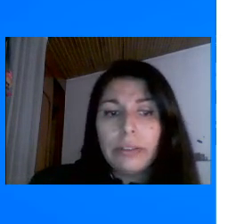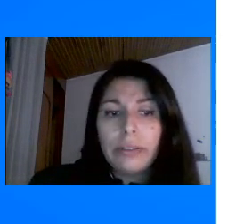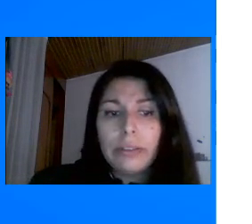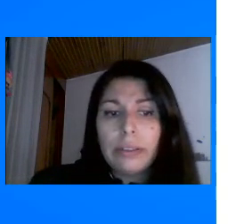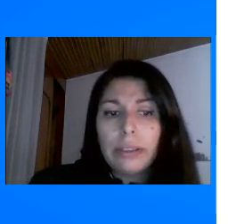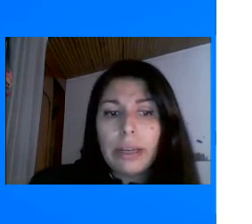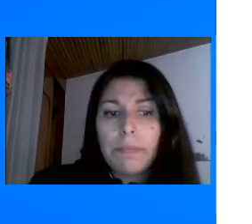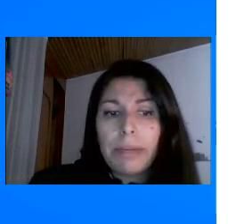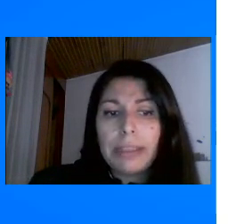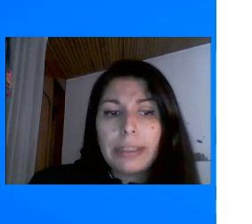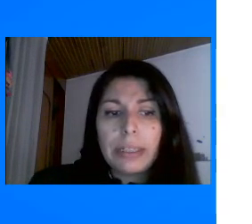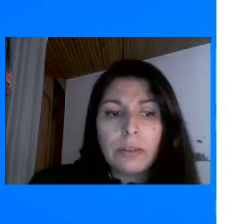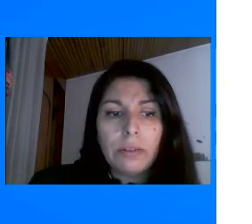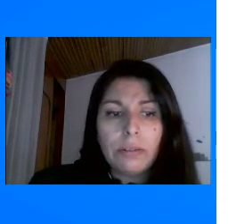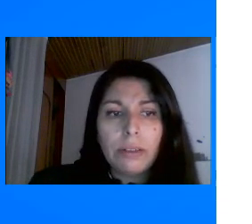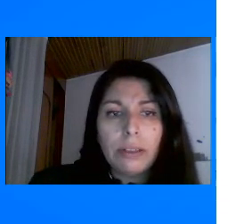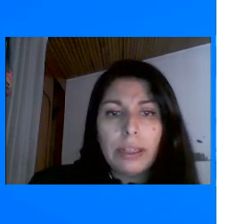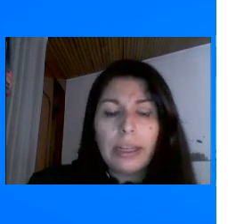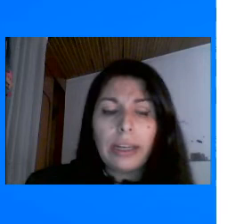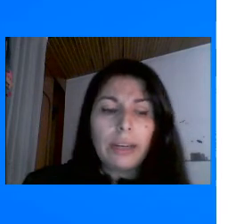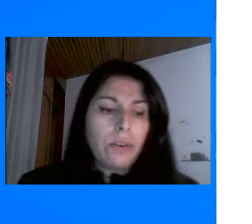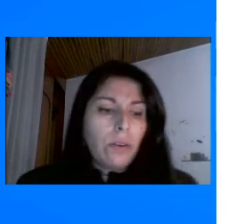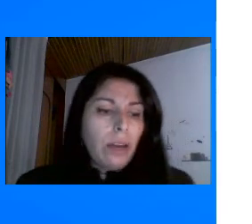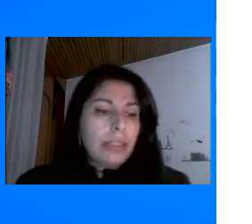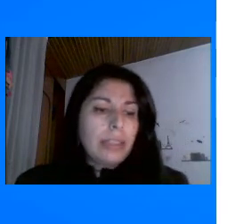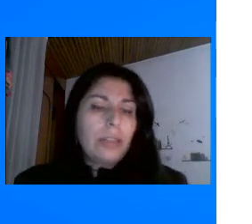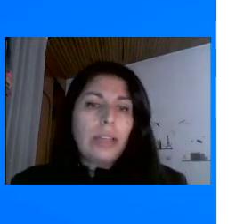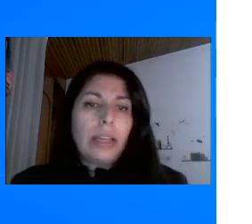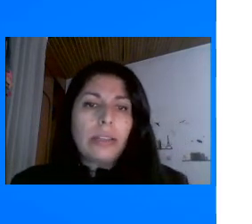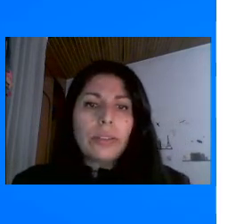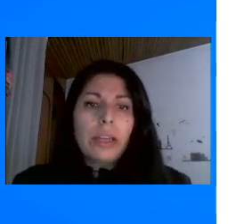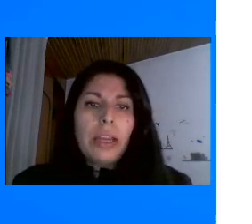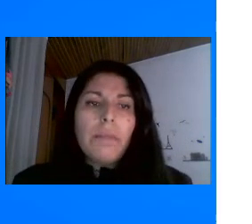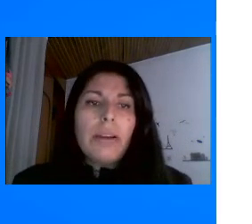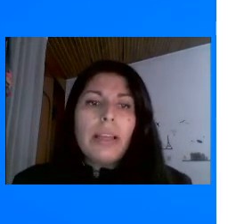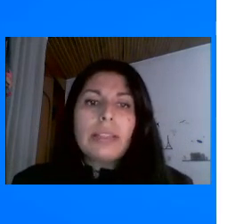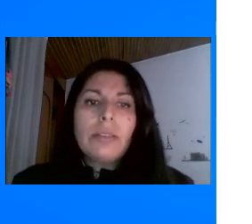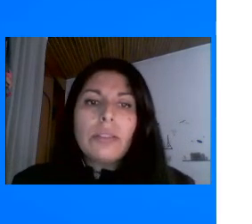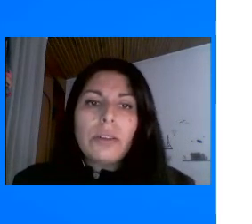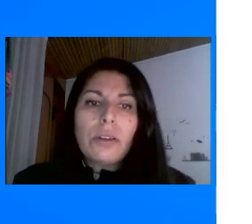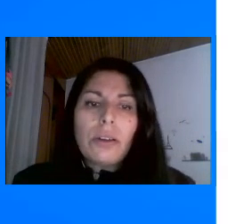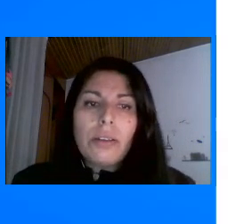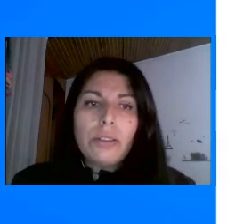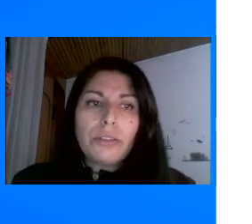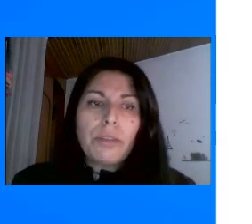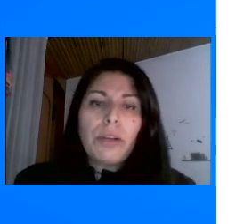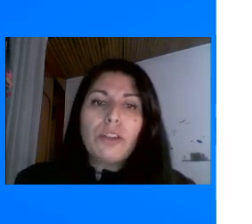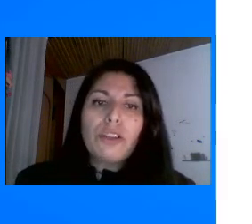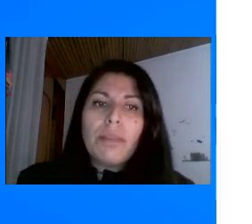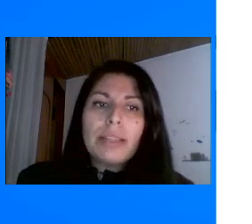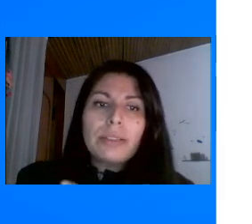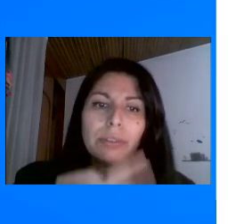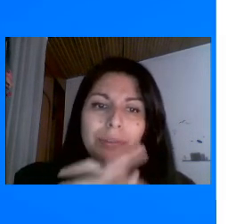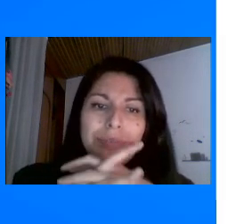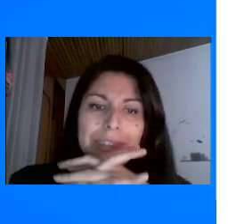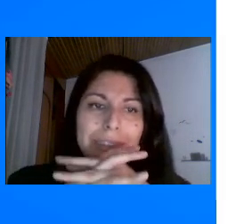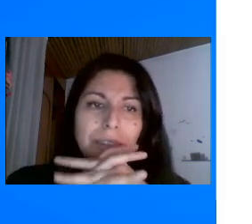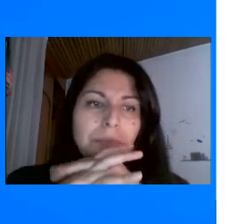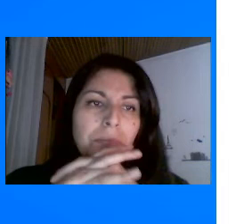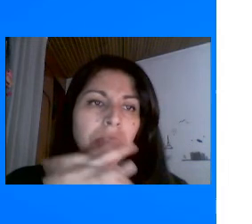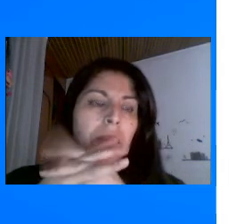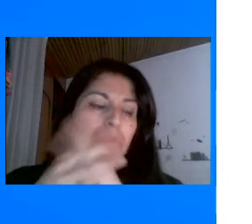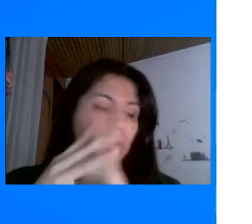hecho La empresa cerró Quebró Hace dos años Pero este es nuestro Nuestro amigo Thomas Cook